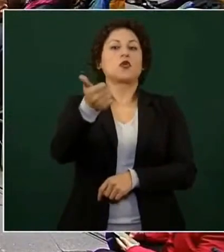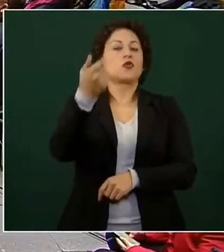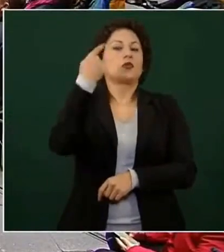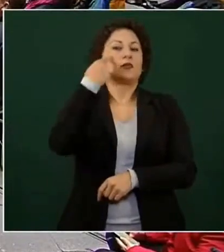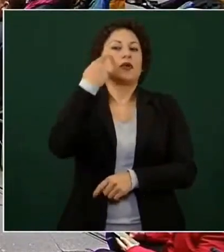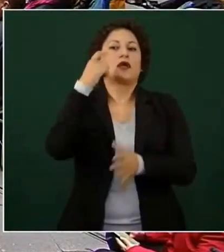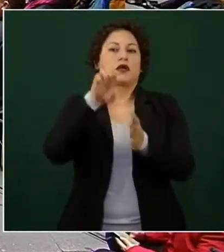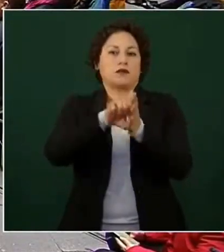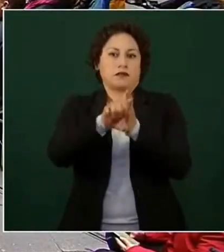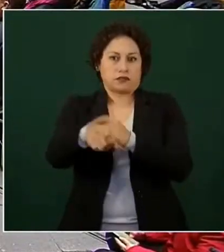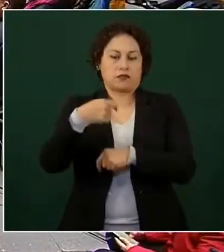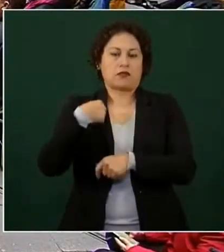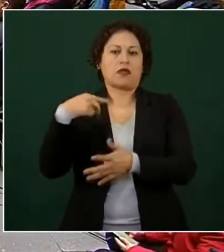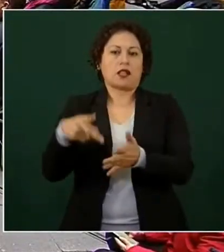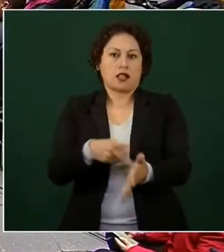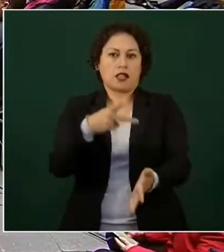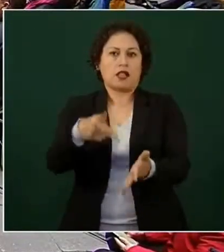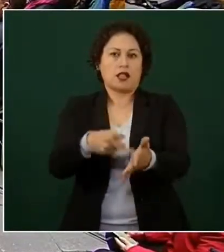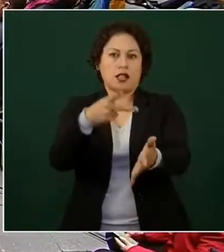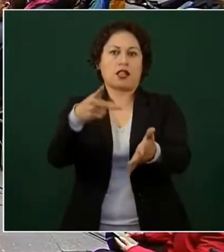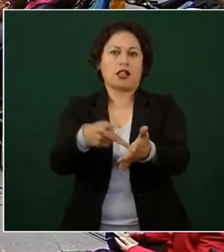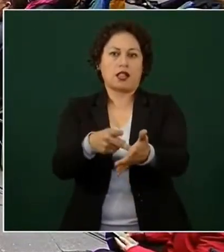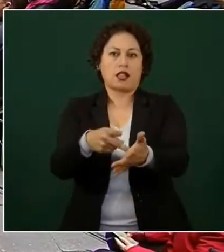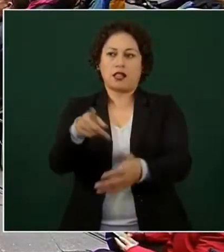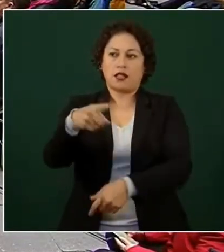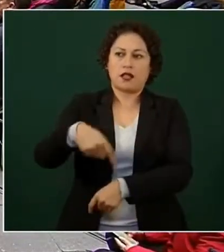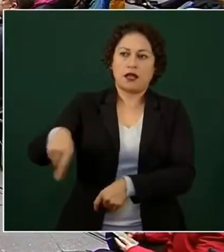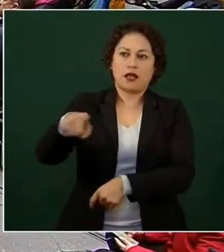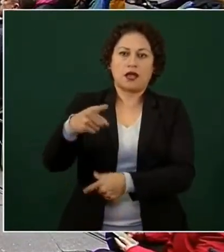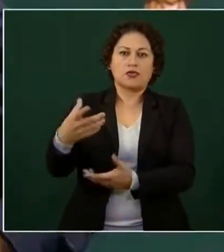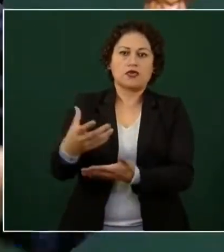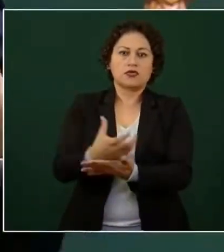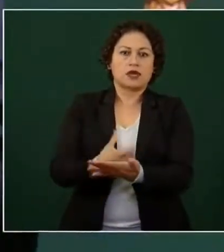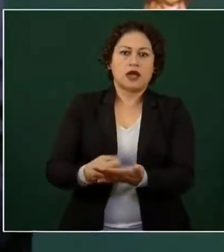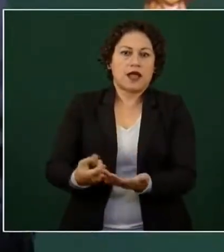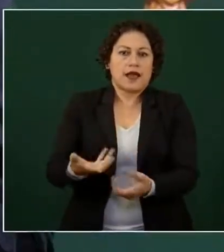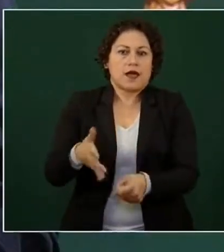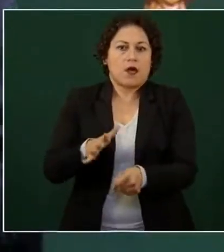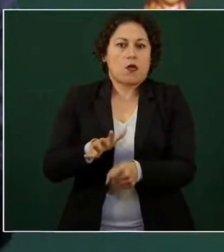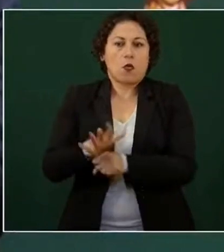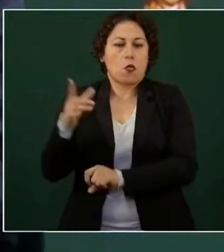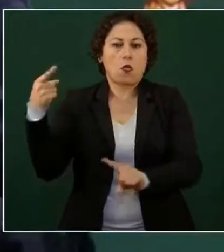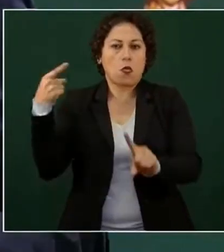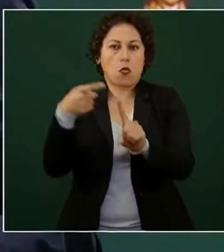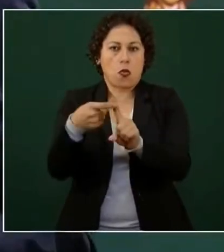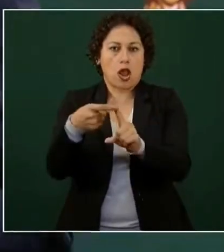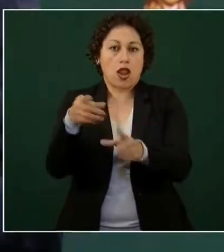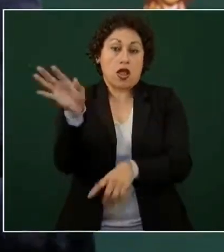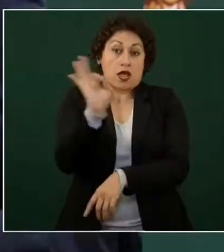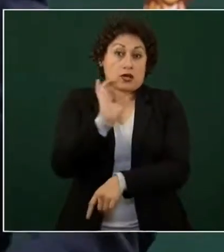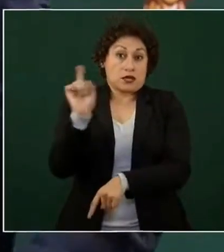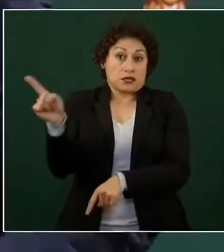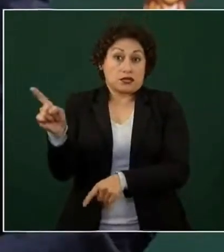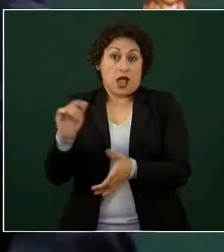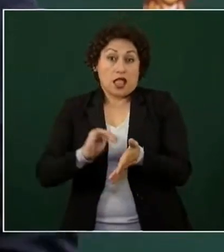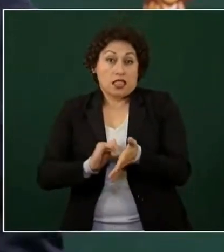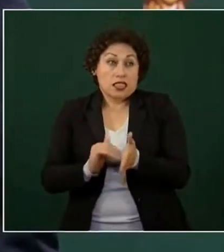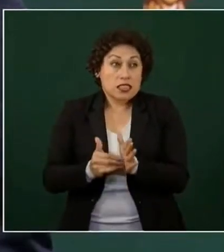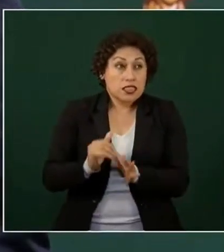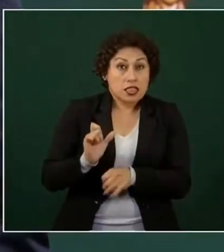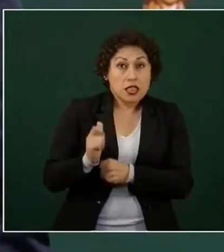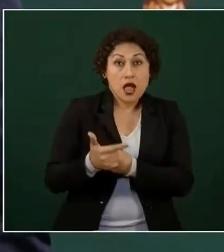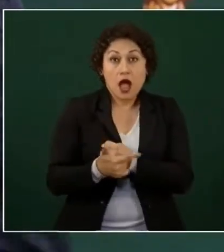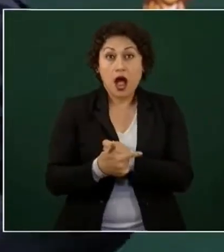haya mano negra, que no sea con buenas intenciones?